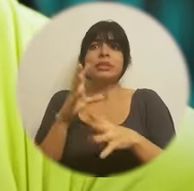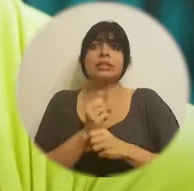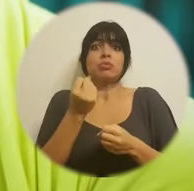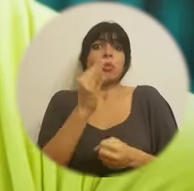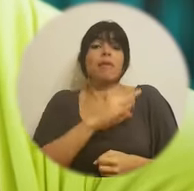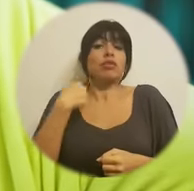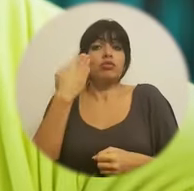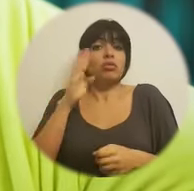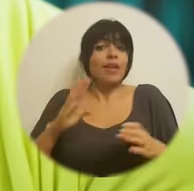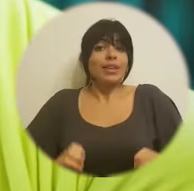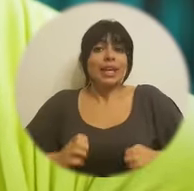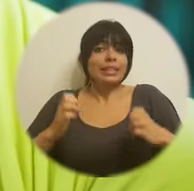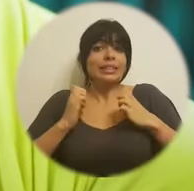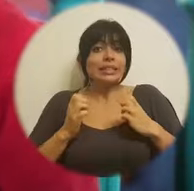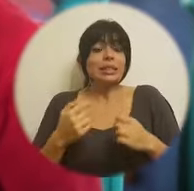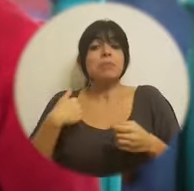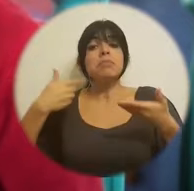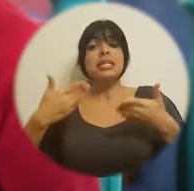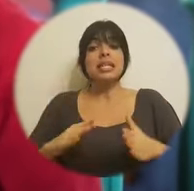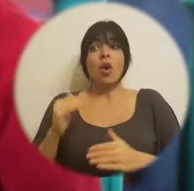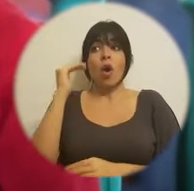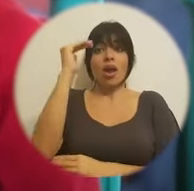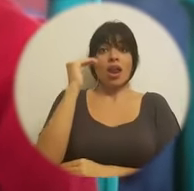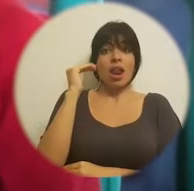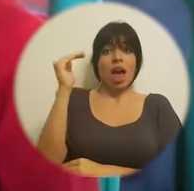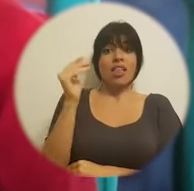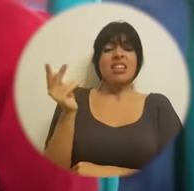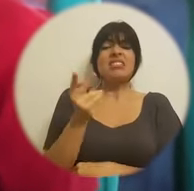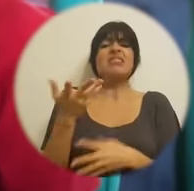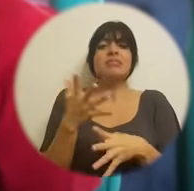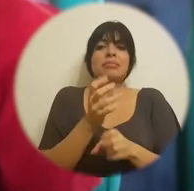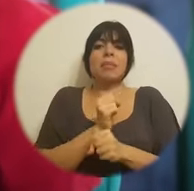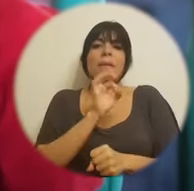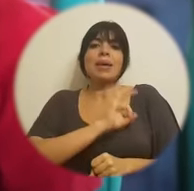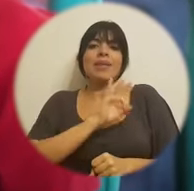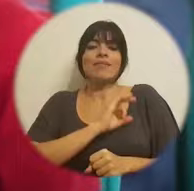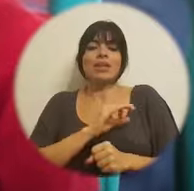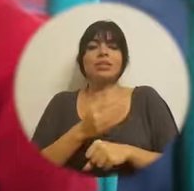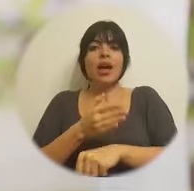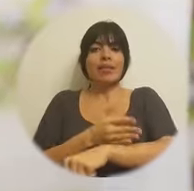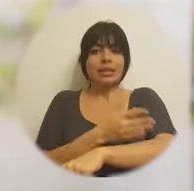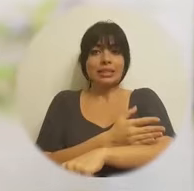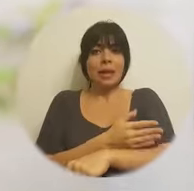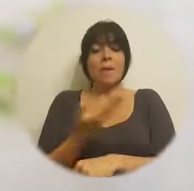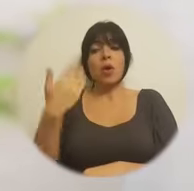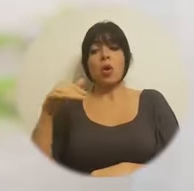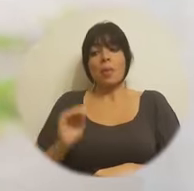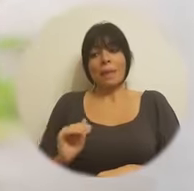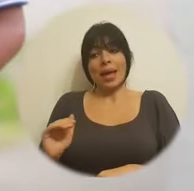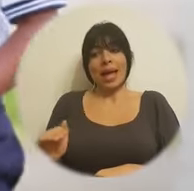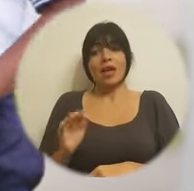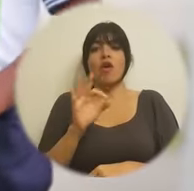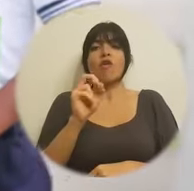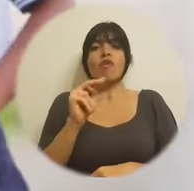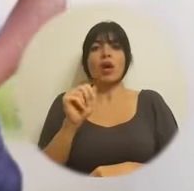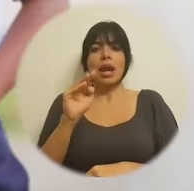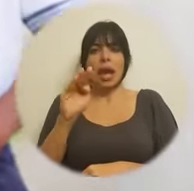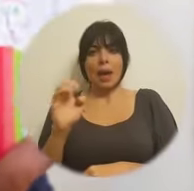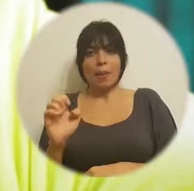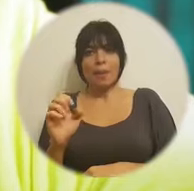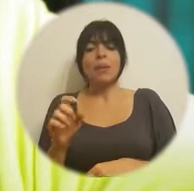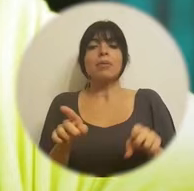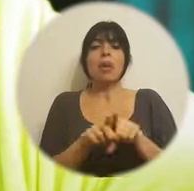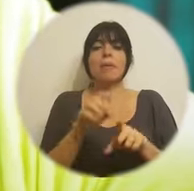muchos beneficios que no sabía que existían. Bueno, mis hijos grandes reciben el beneficio de Avancemos, los chicos reciben el de